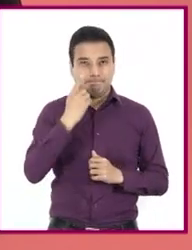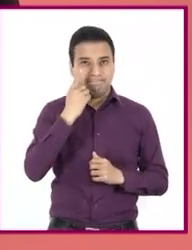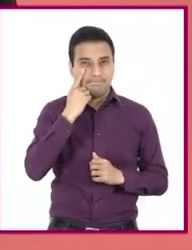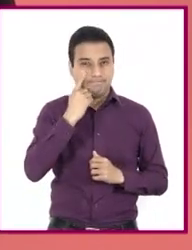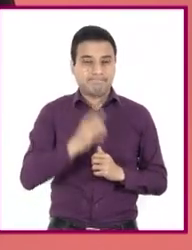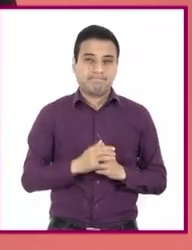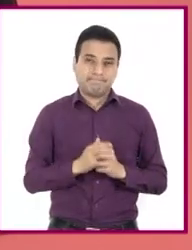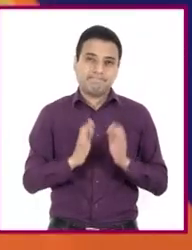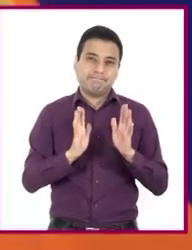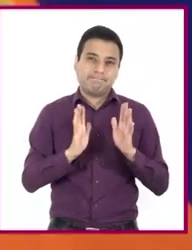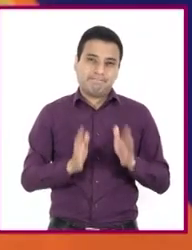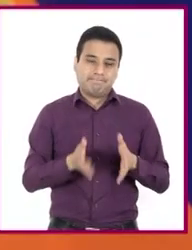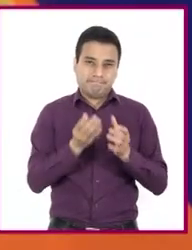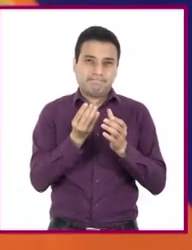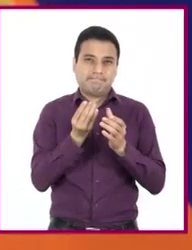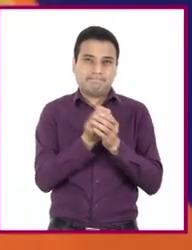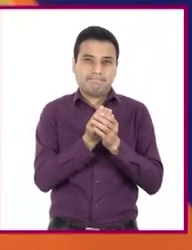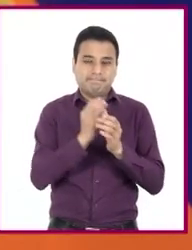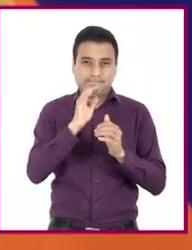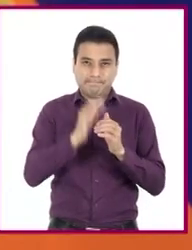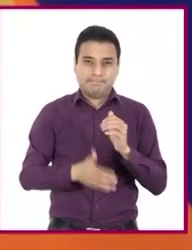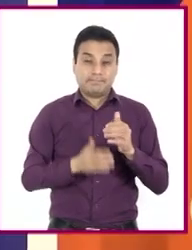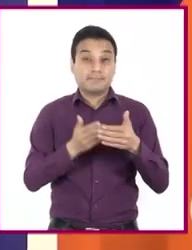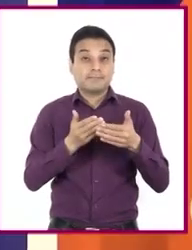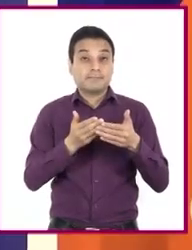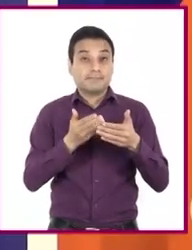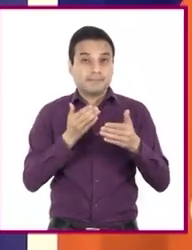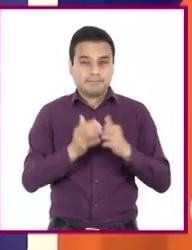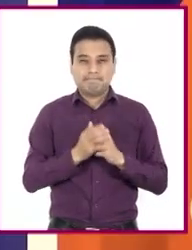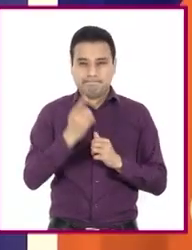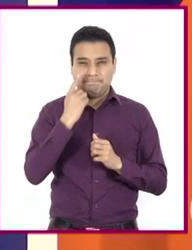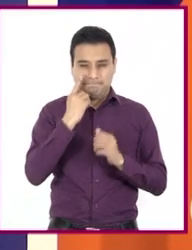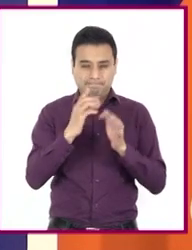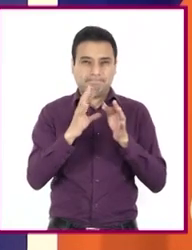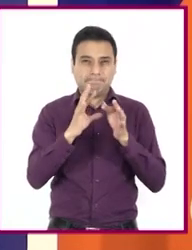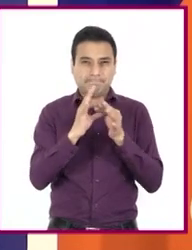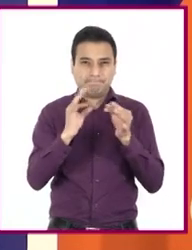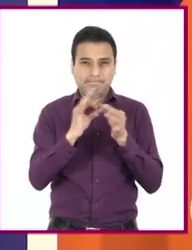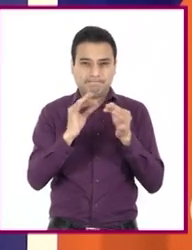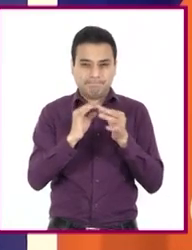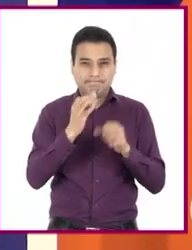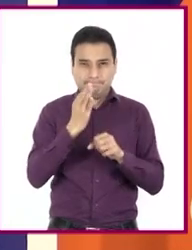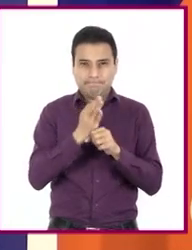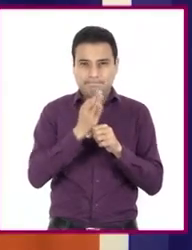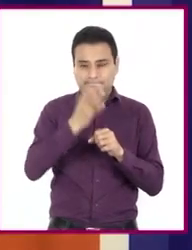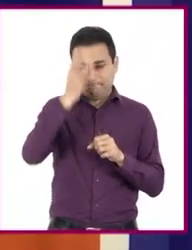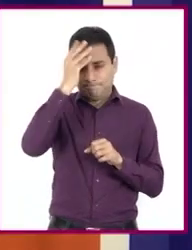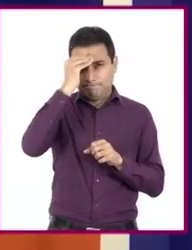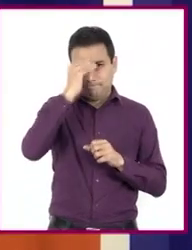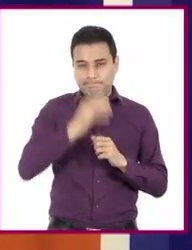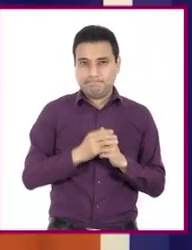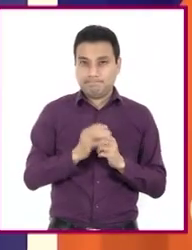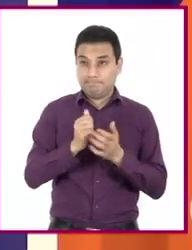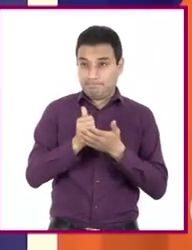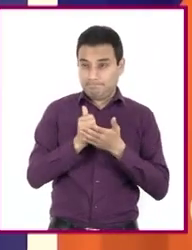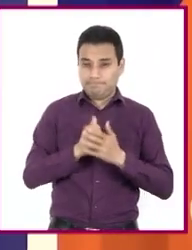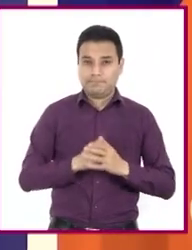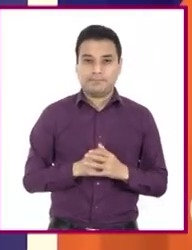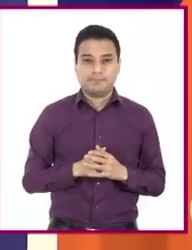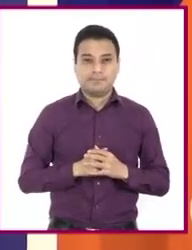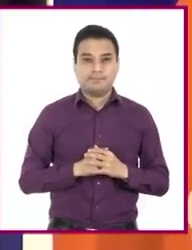casi nos despedimos, pero no nos podemos ir sin hacer un recuento de lo que trabajamos en nuestra sesión. ¿Me ayudas, por favor?